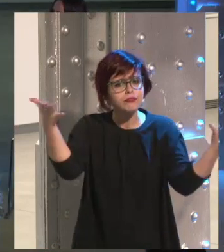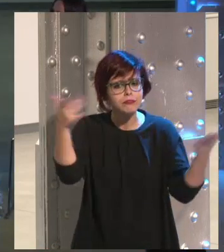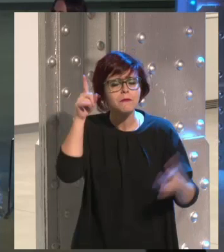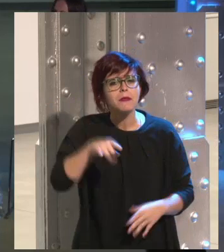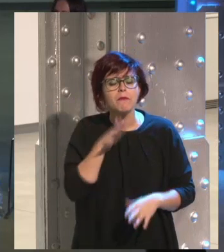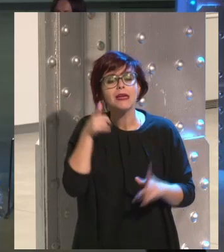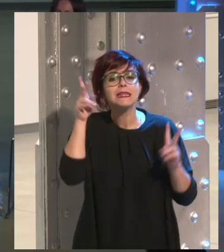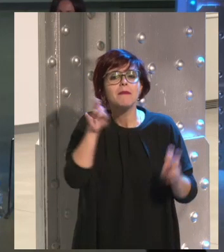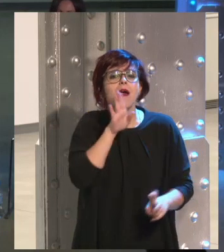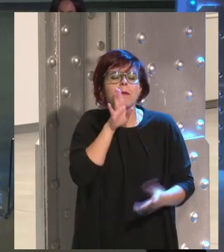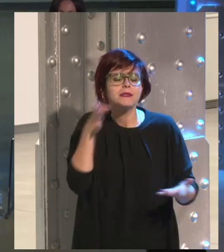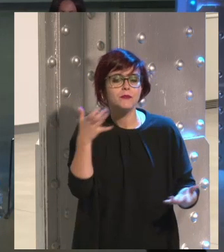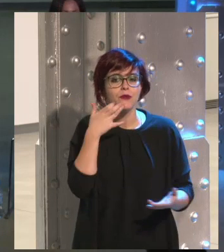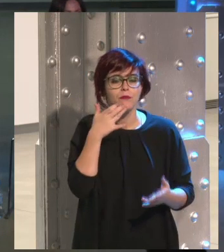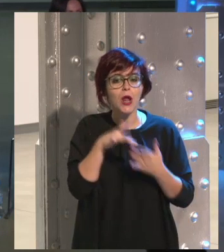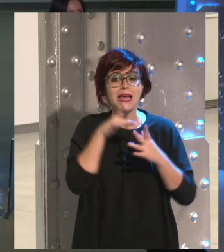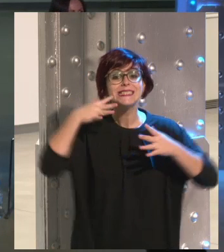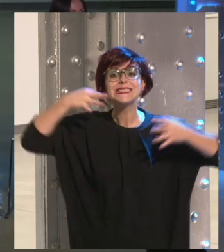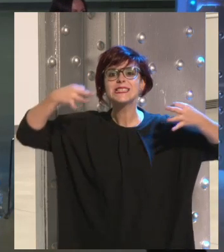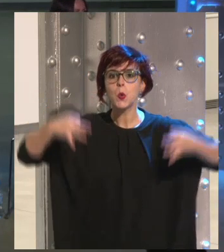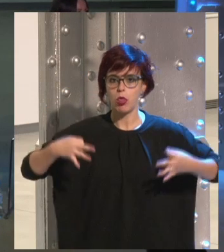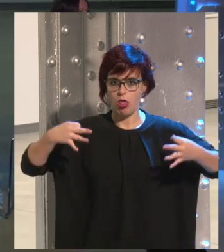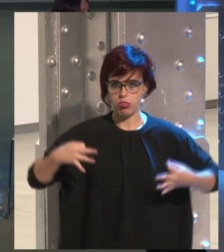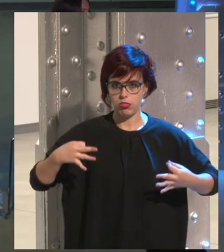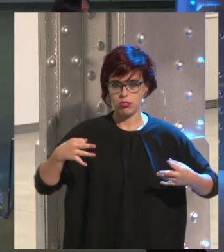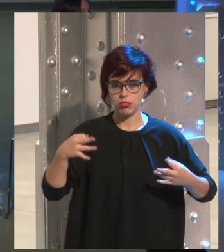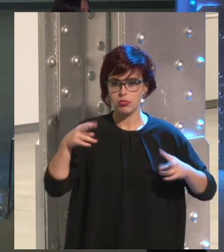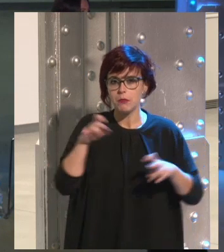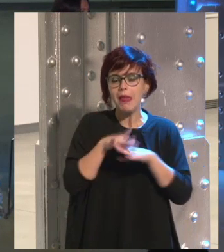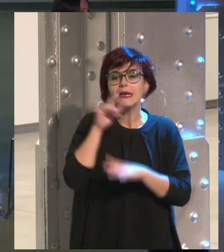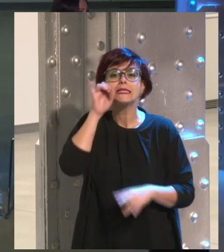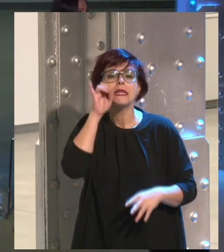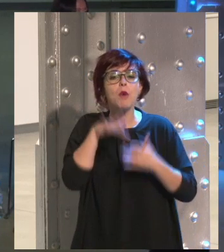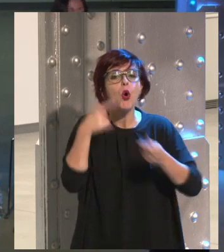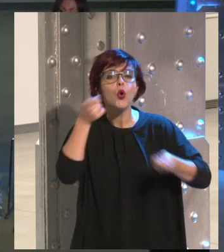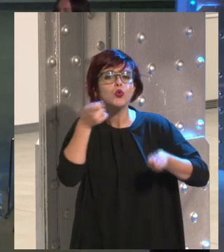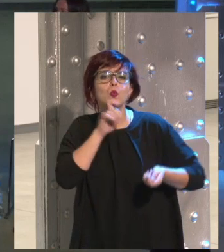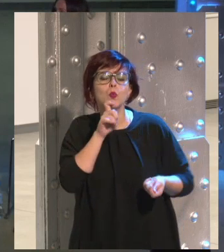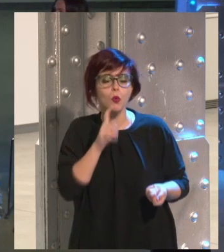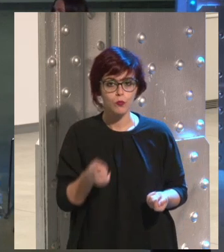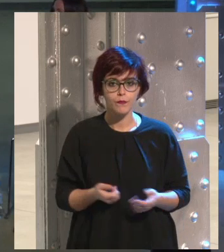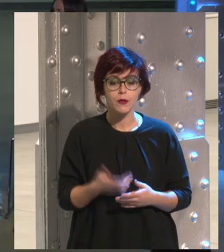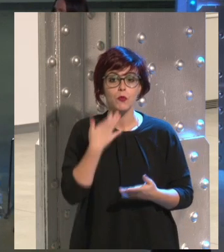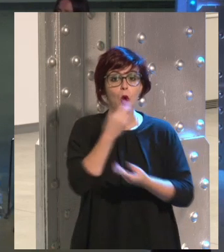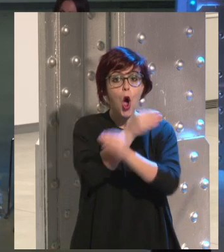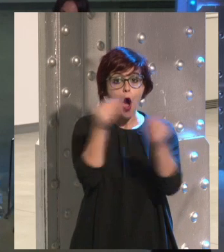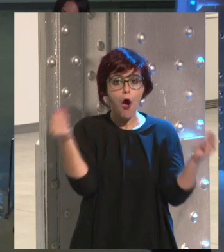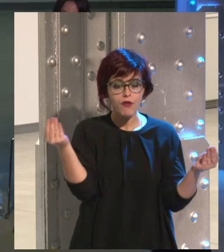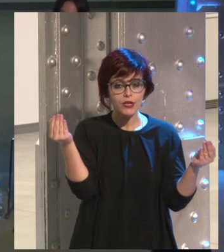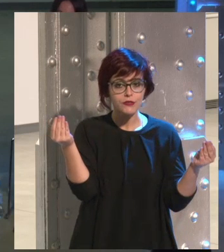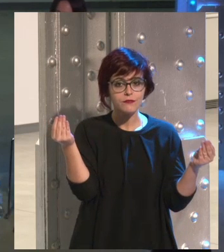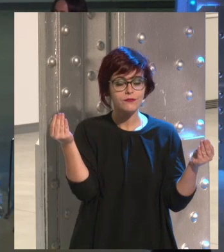¿Qué pasa con la seguridad de Instagram? ¿Cómo se puede controlar, por ejemplo, que los chavales jóvenes